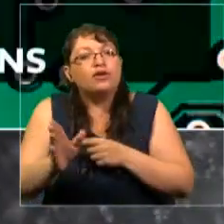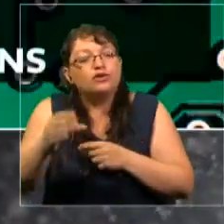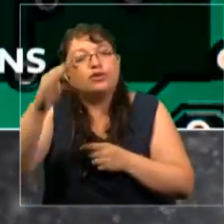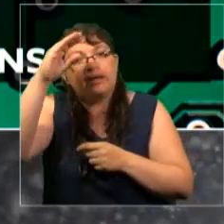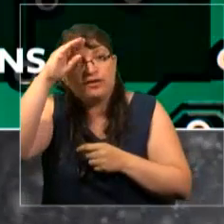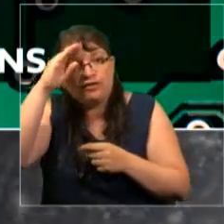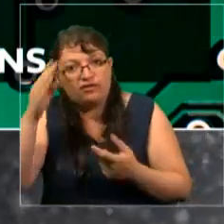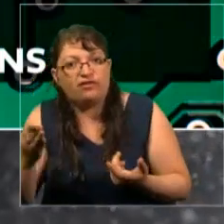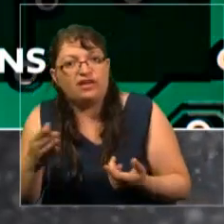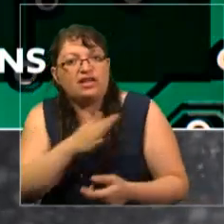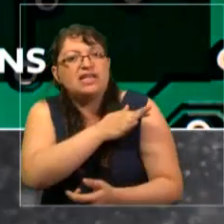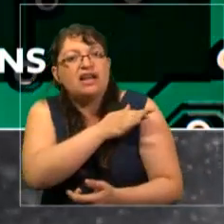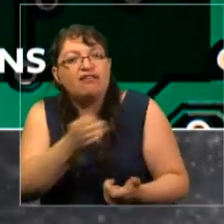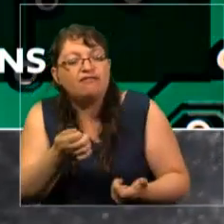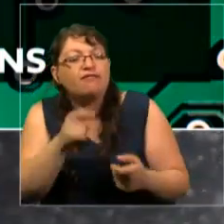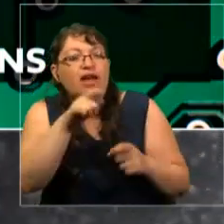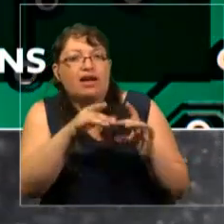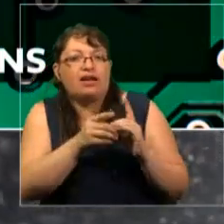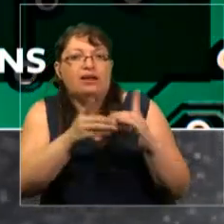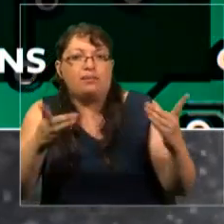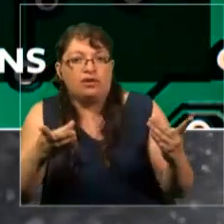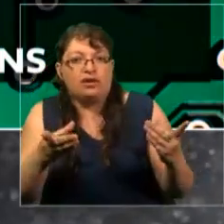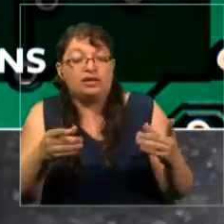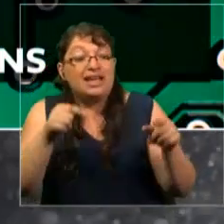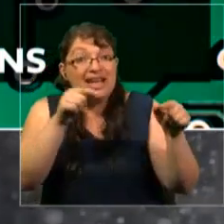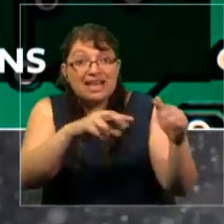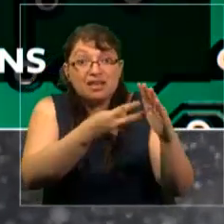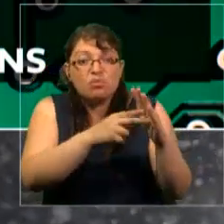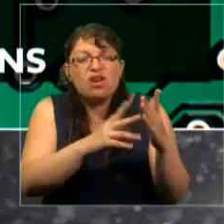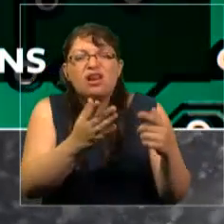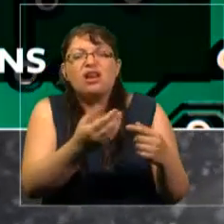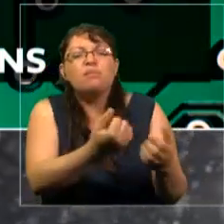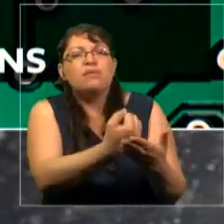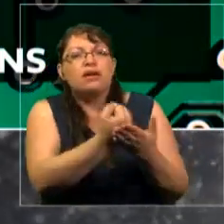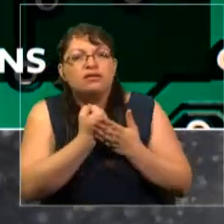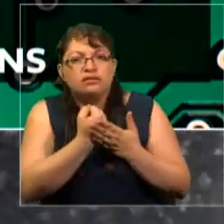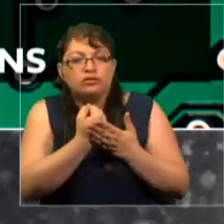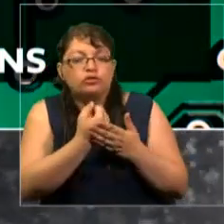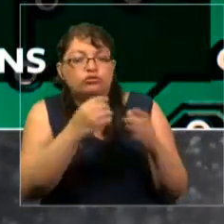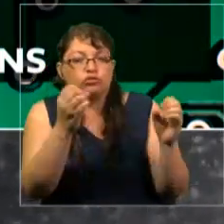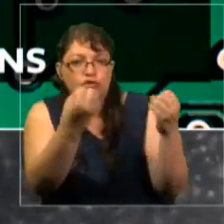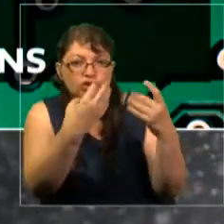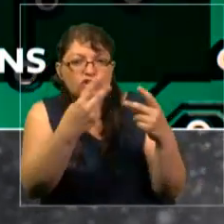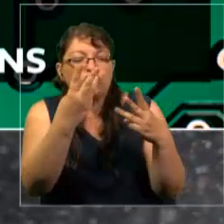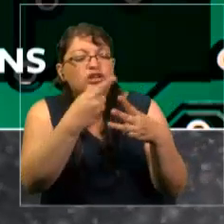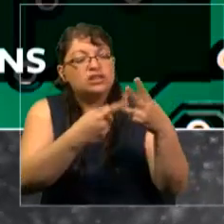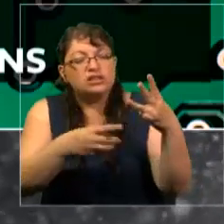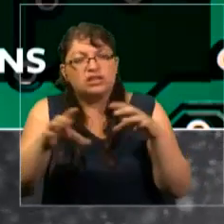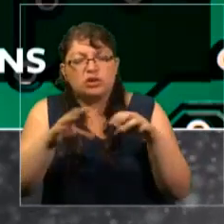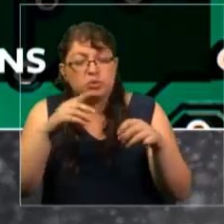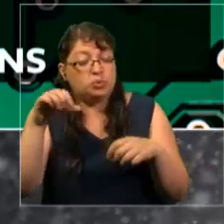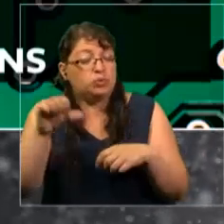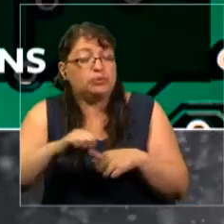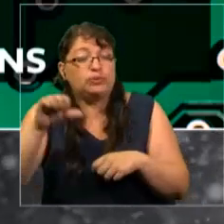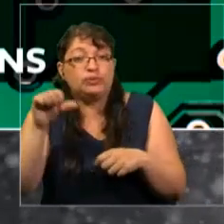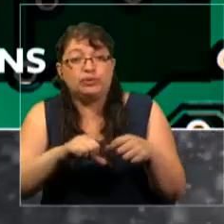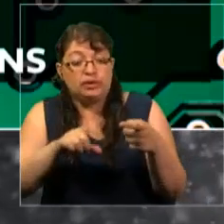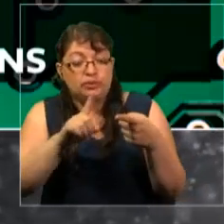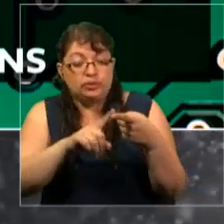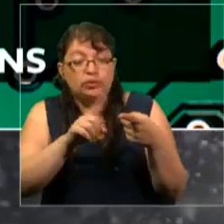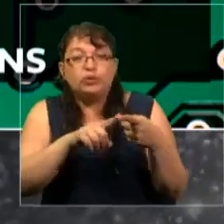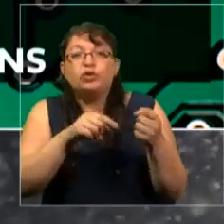sobre la democracia, ya que este escándalo nos ha enseñado tres cosas muy terribles. Uno, esta